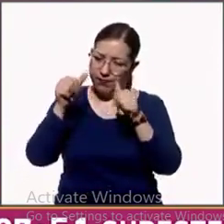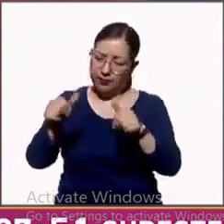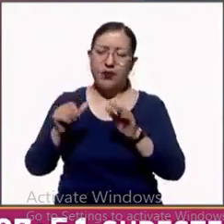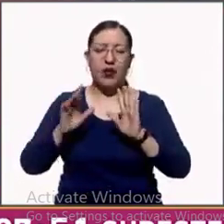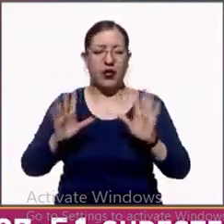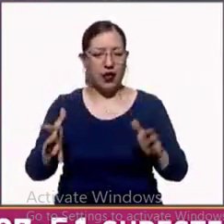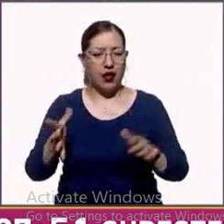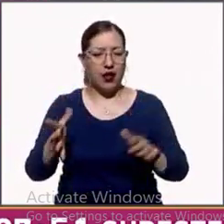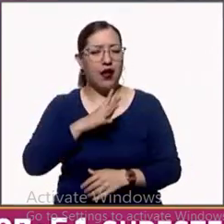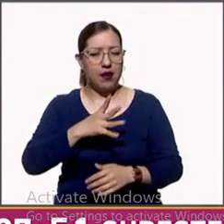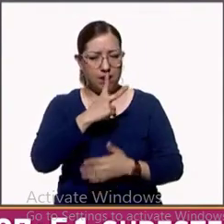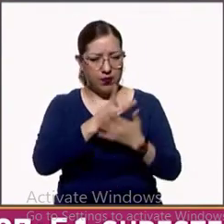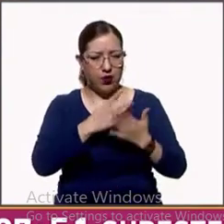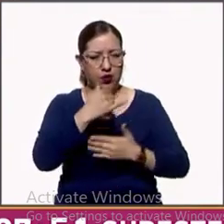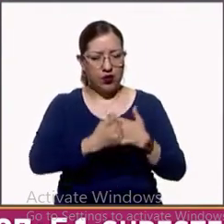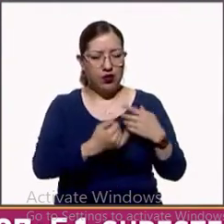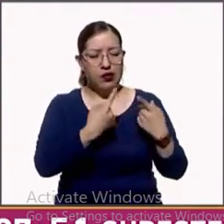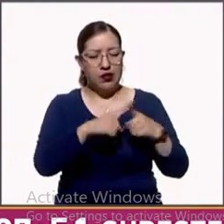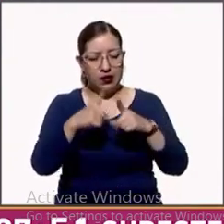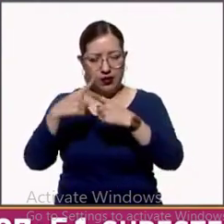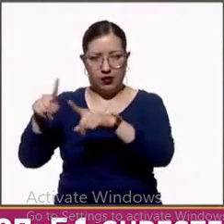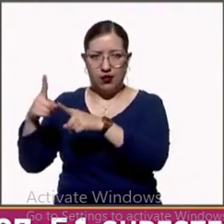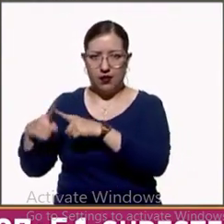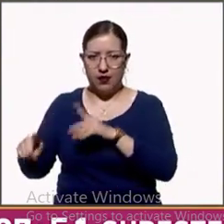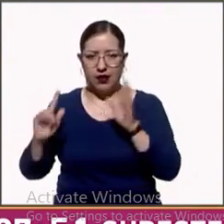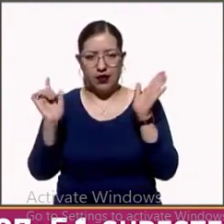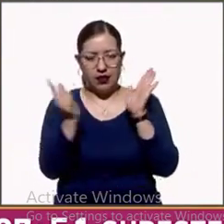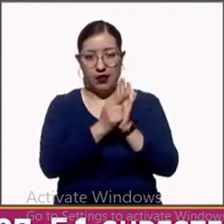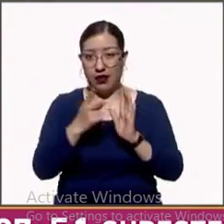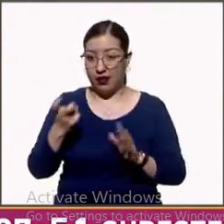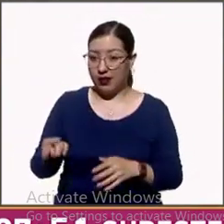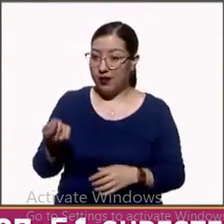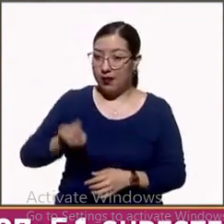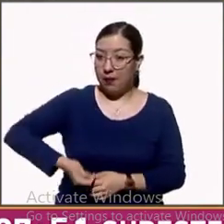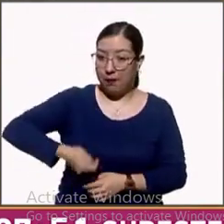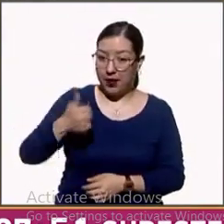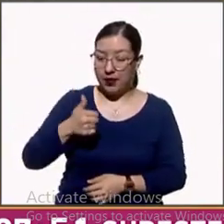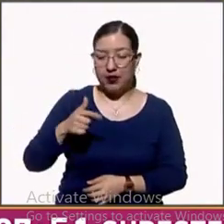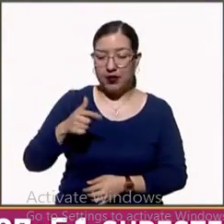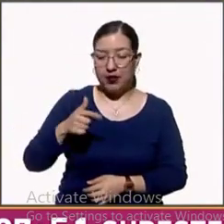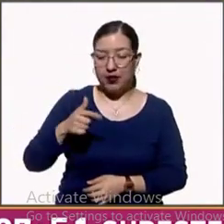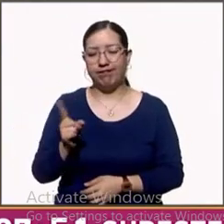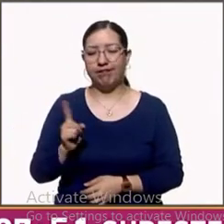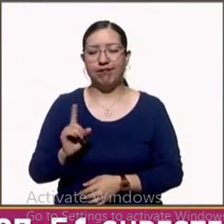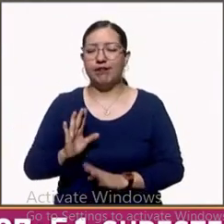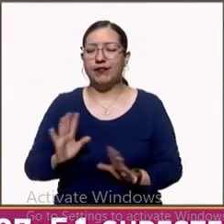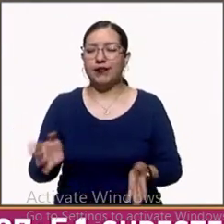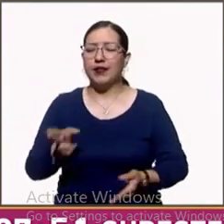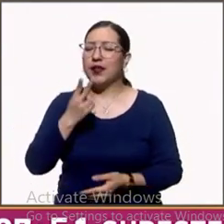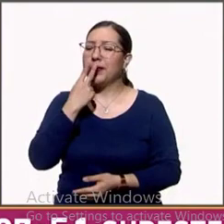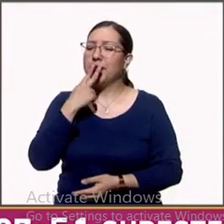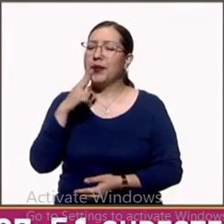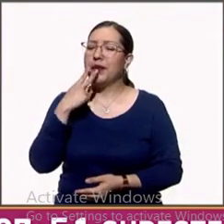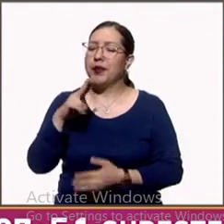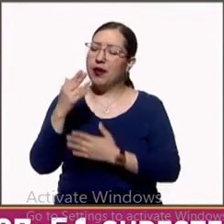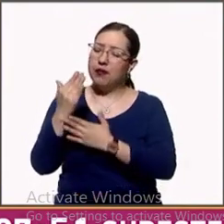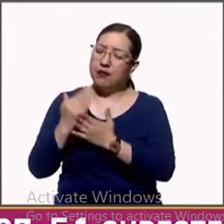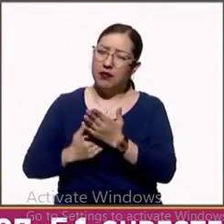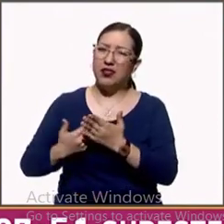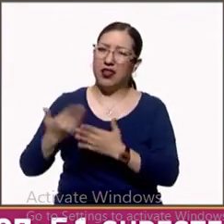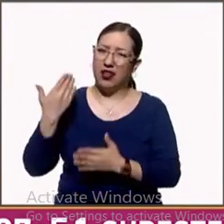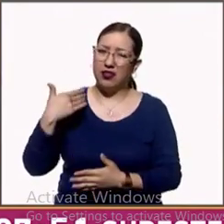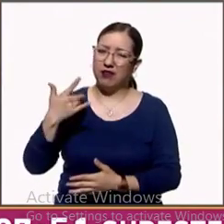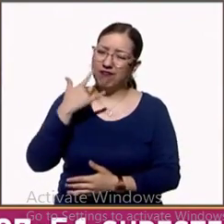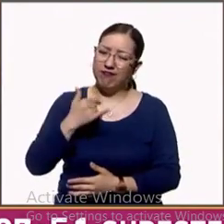las leyes que, digamos, esta no es la primera vez que hay un esfuerzo por reducir el consumo de tabaco. Hay que